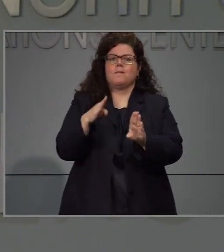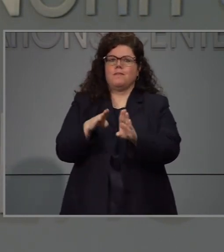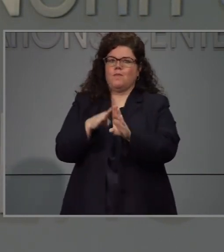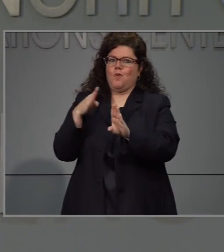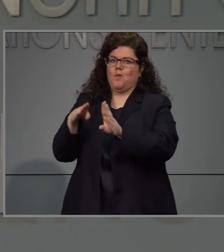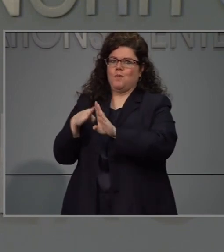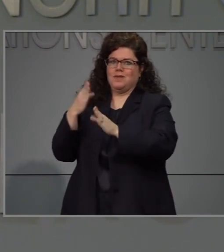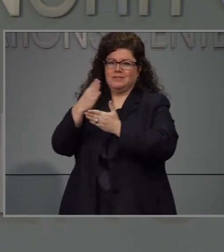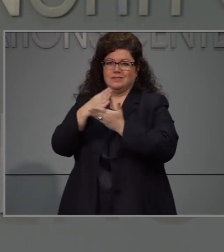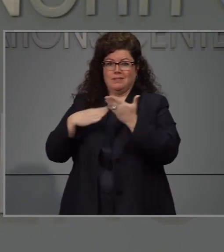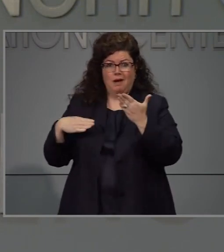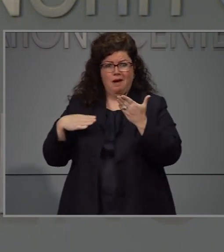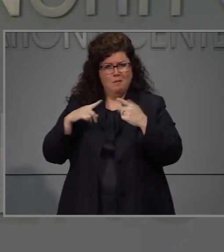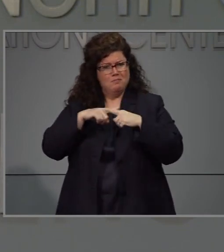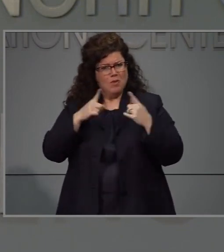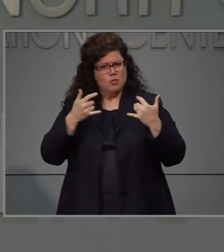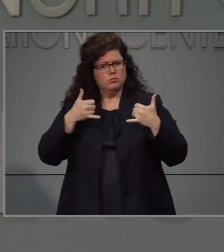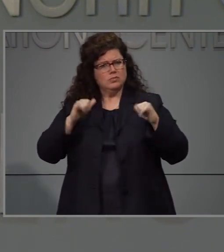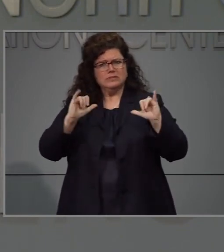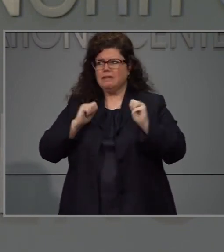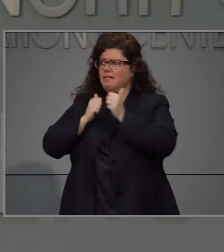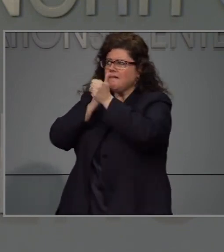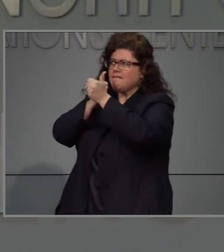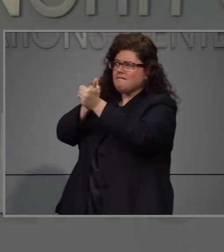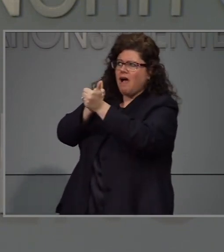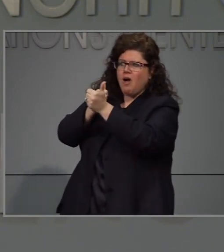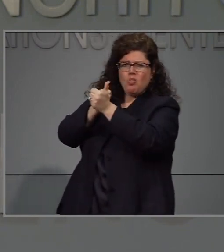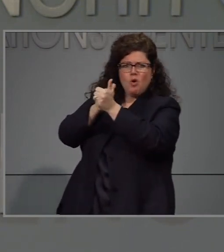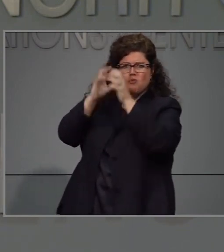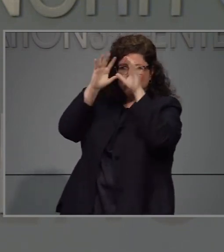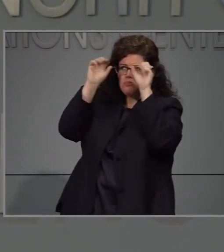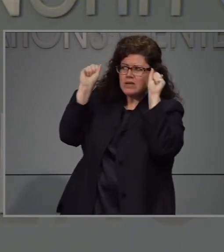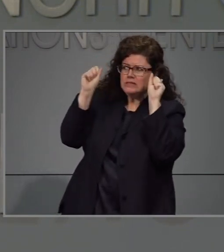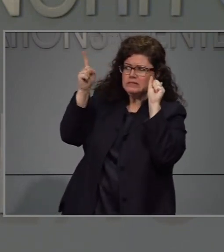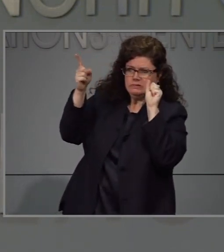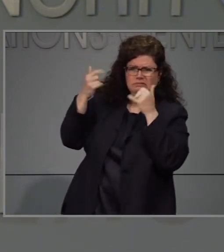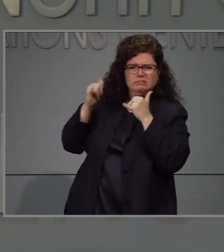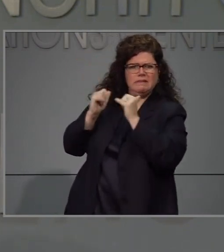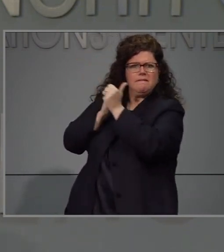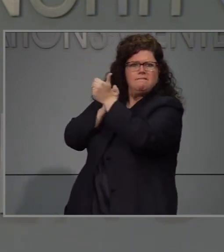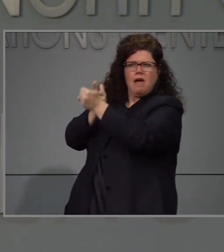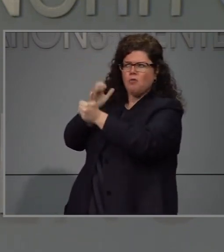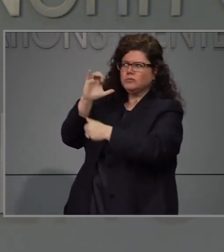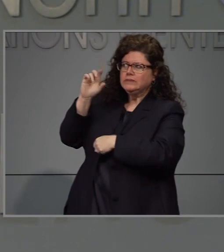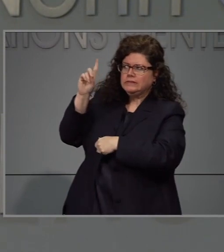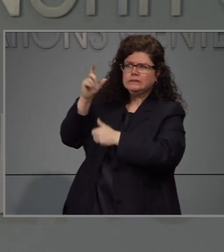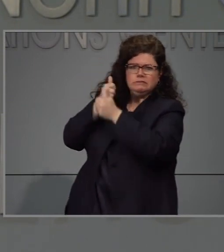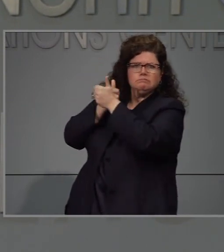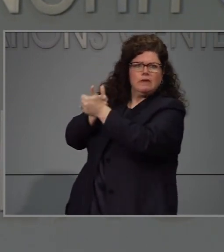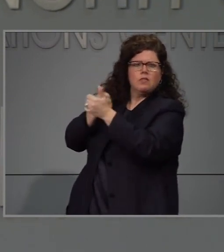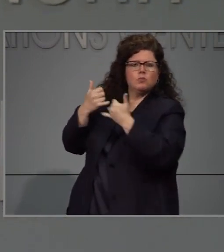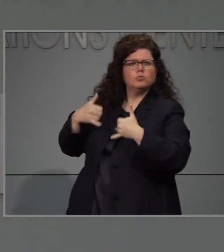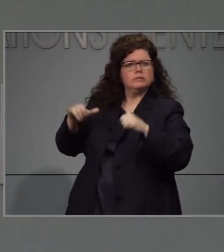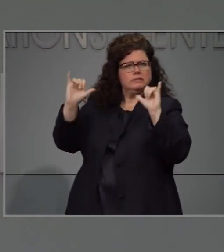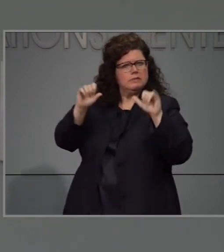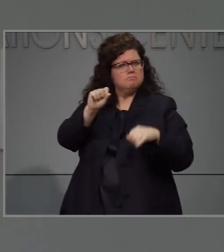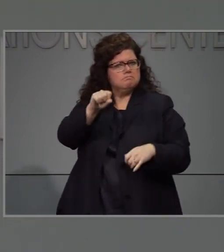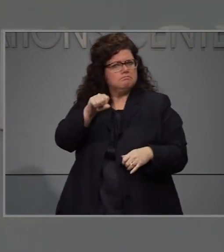acuerdo con la aserción de que no estamos siguiendo las guías y voy a permitir que la doctora Cohen responda.